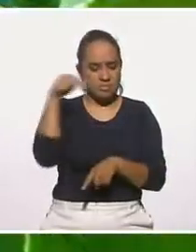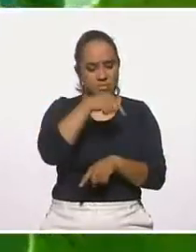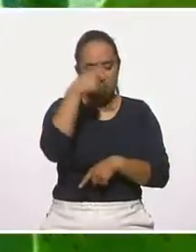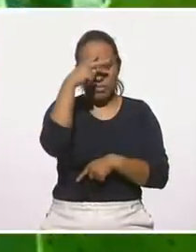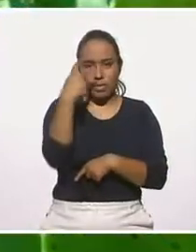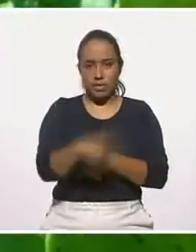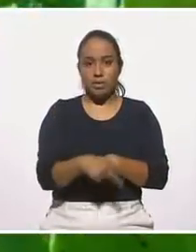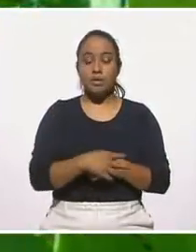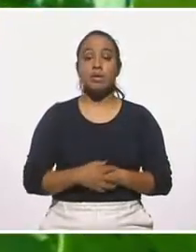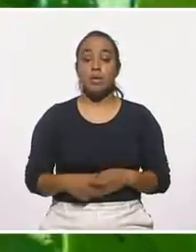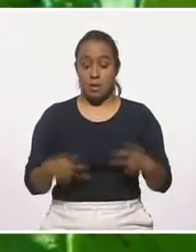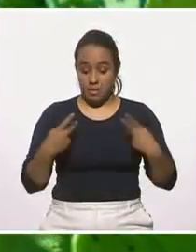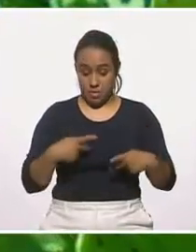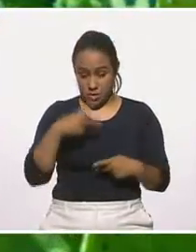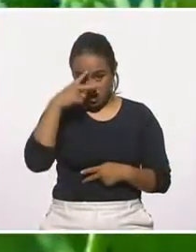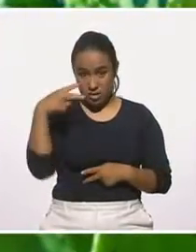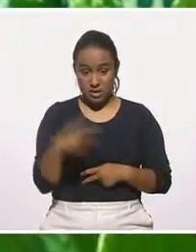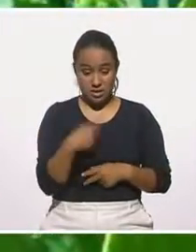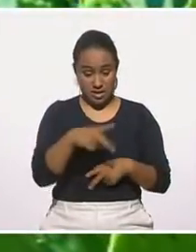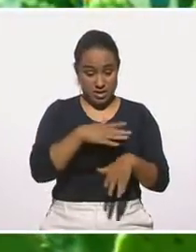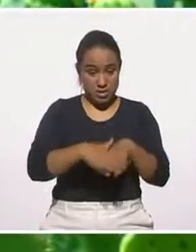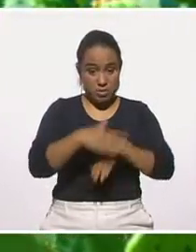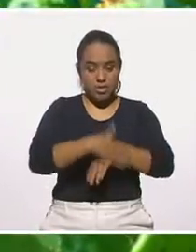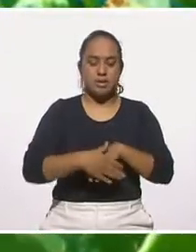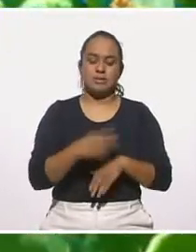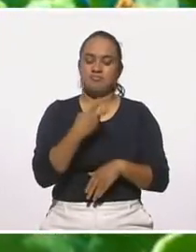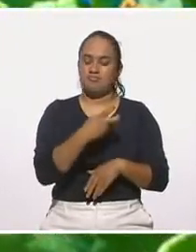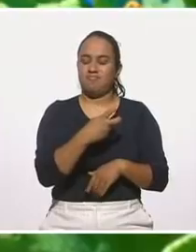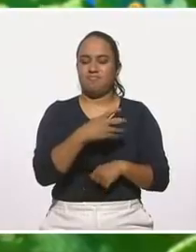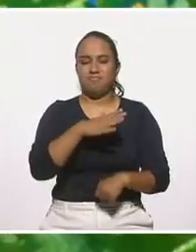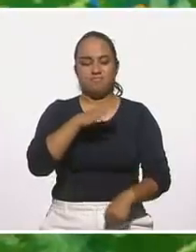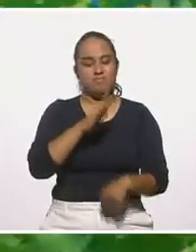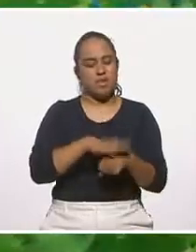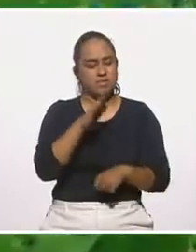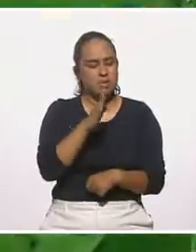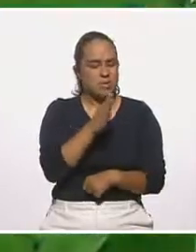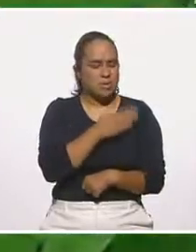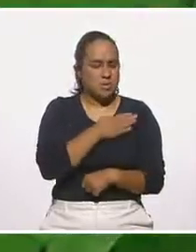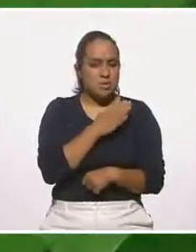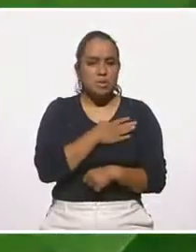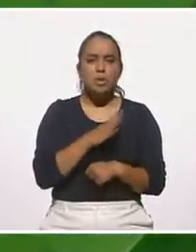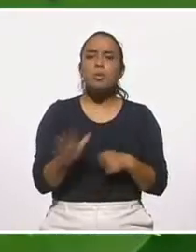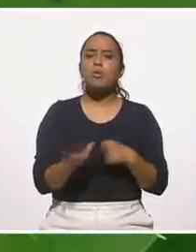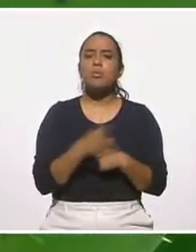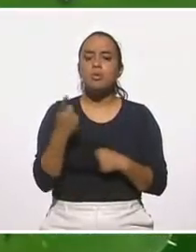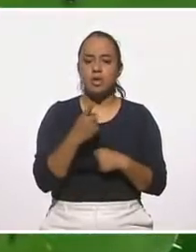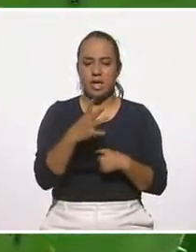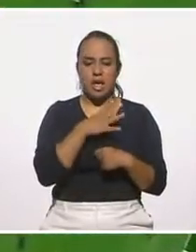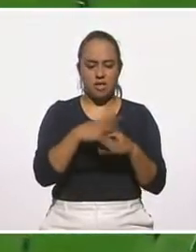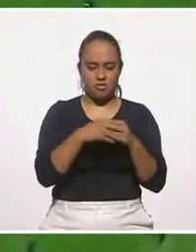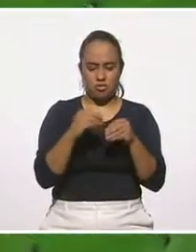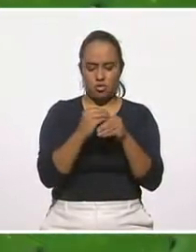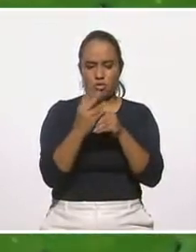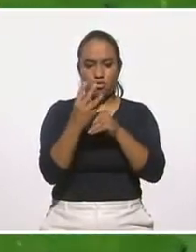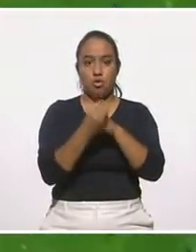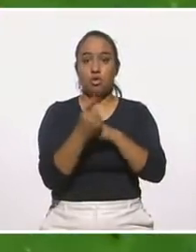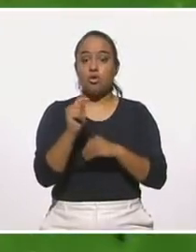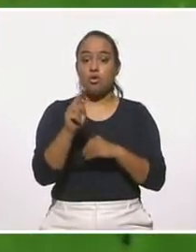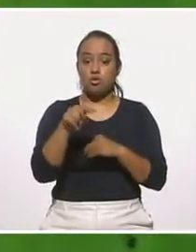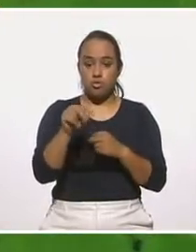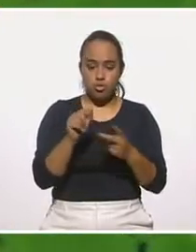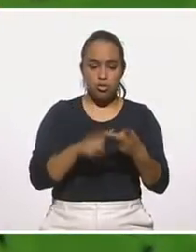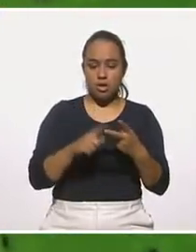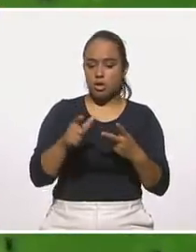mexicanos, el nopal es un alimento especialmente generoso y esto incluye sus frutos, tunas y